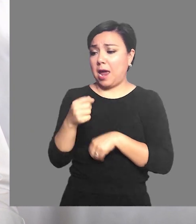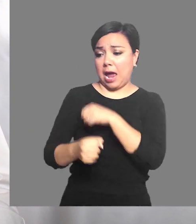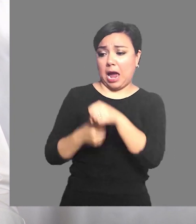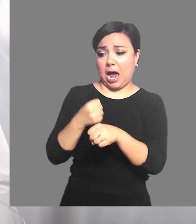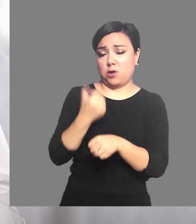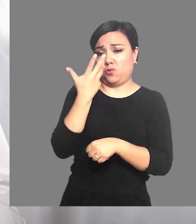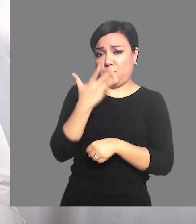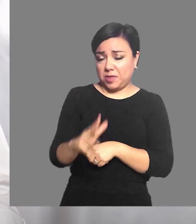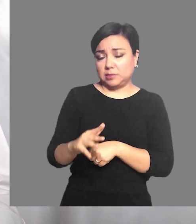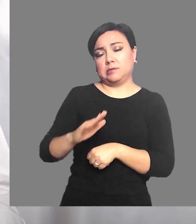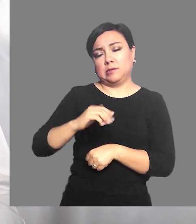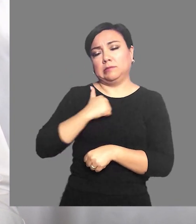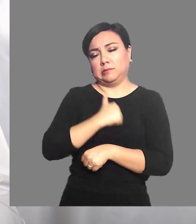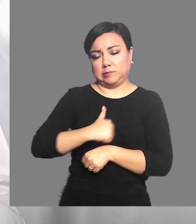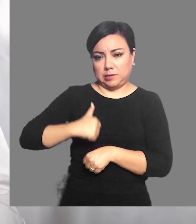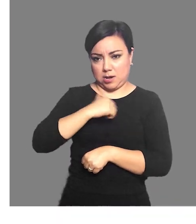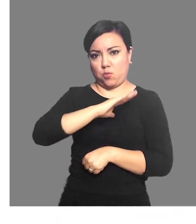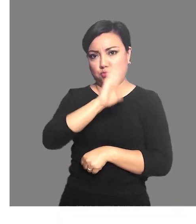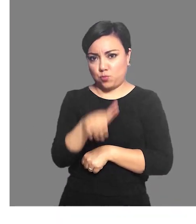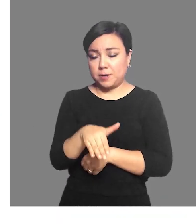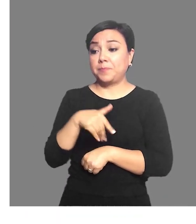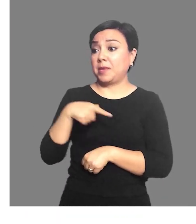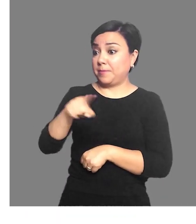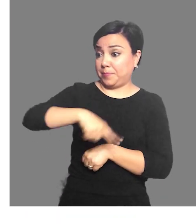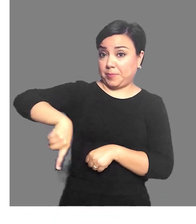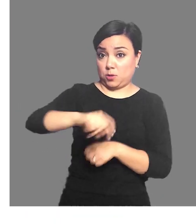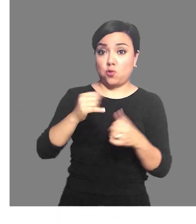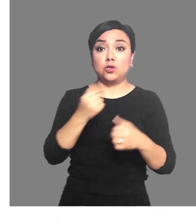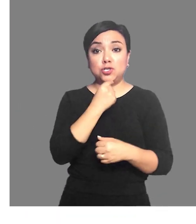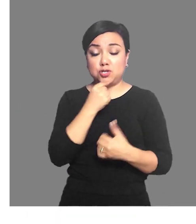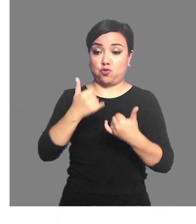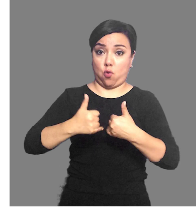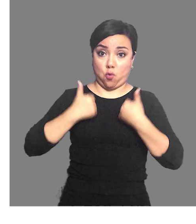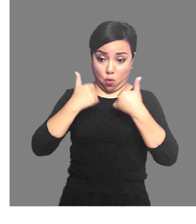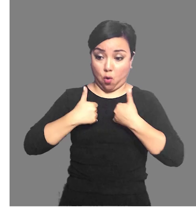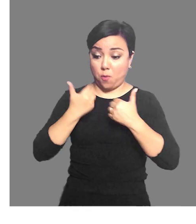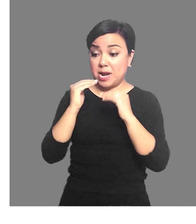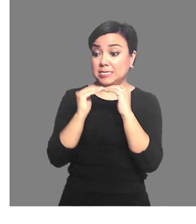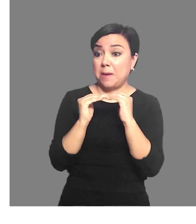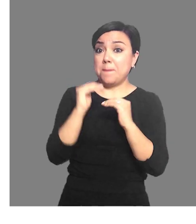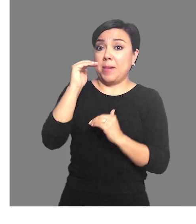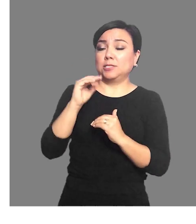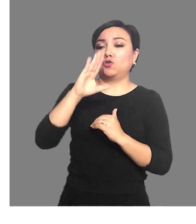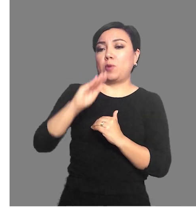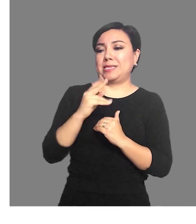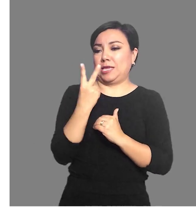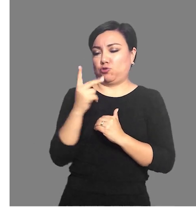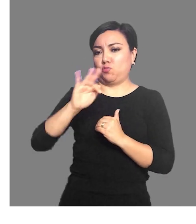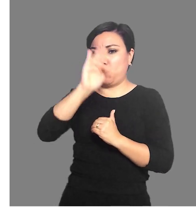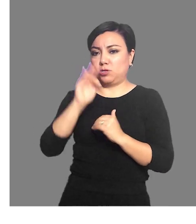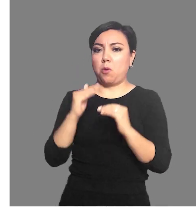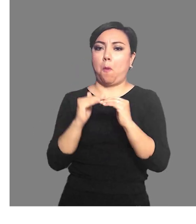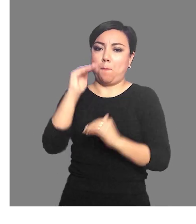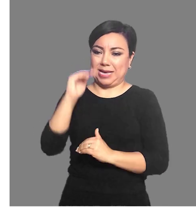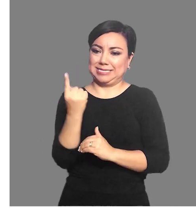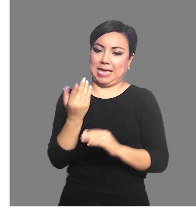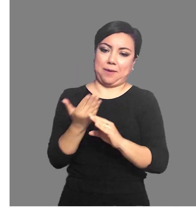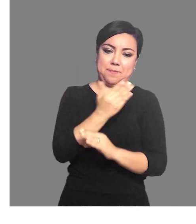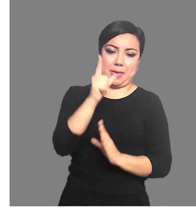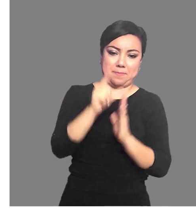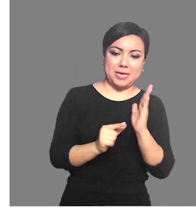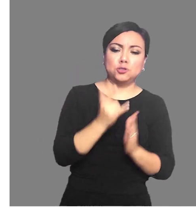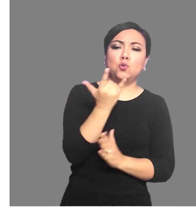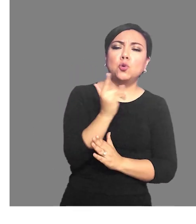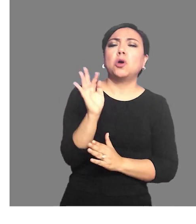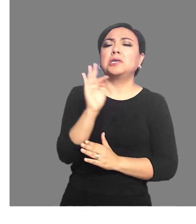un menor de 10 años de edad en Querétaro. Nuestros adolescentes se contagiaron 92% más que en julio. Quizá muchos